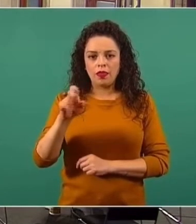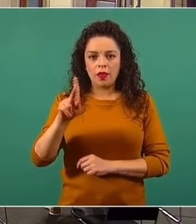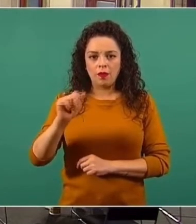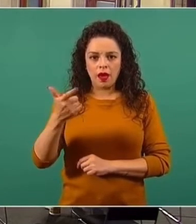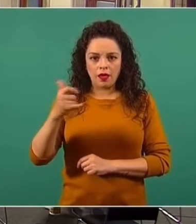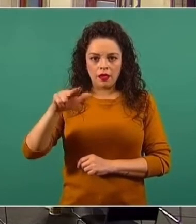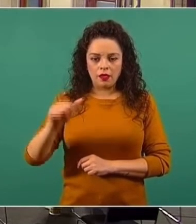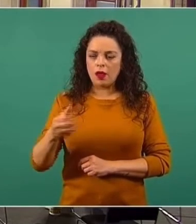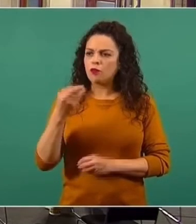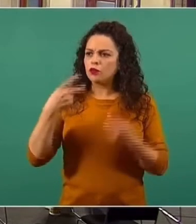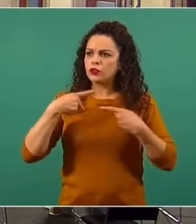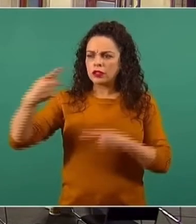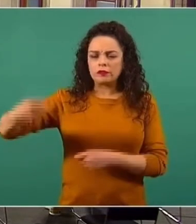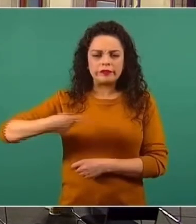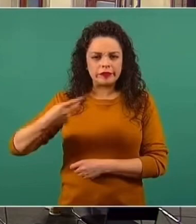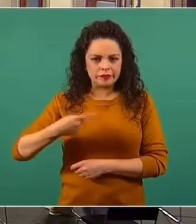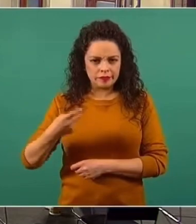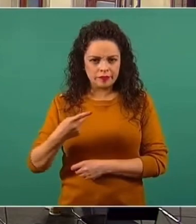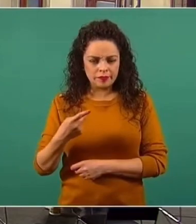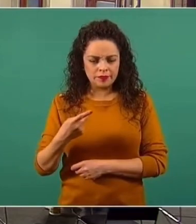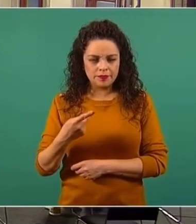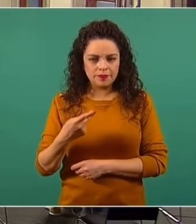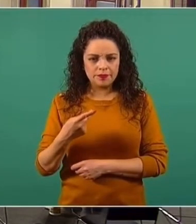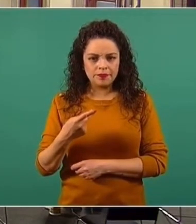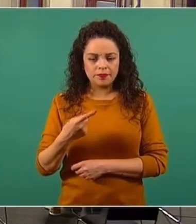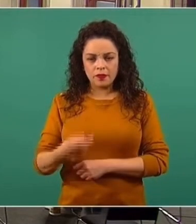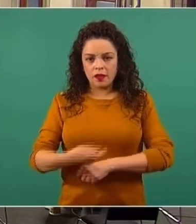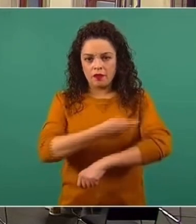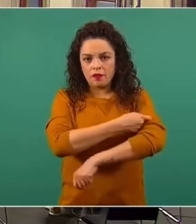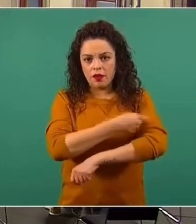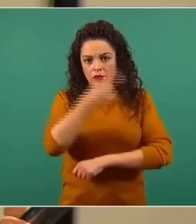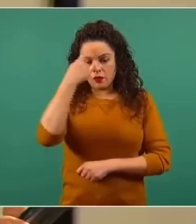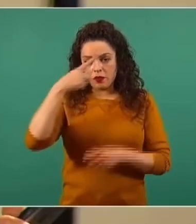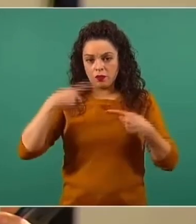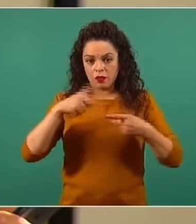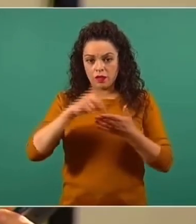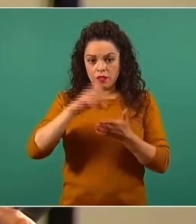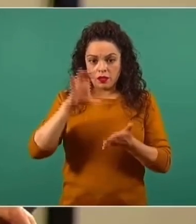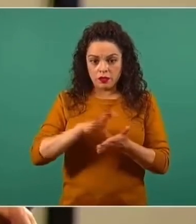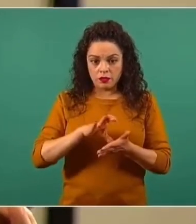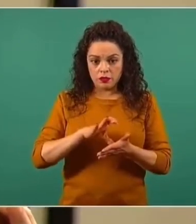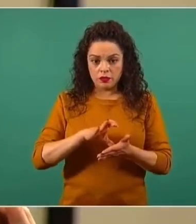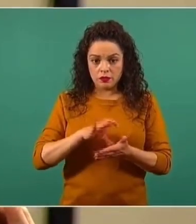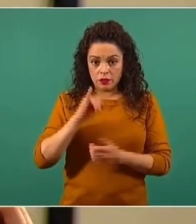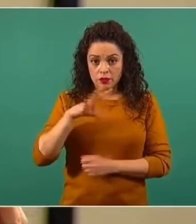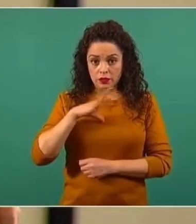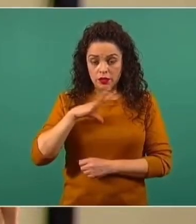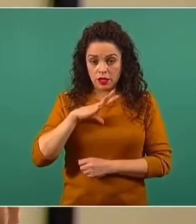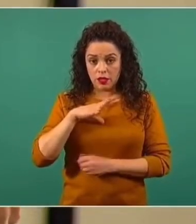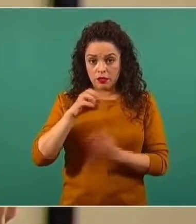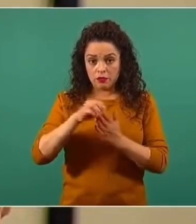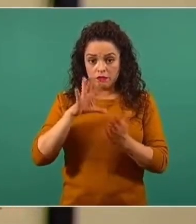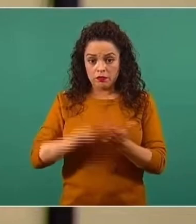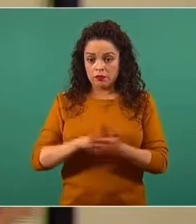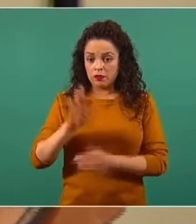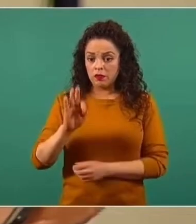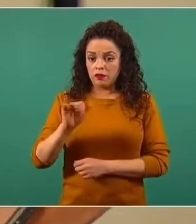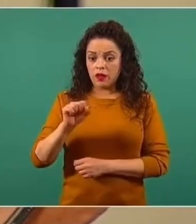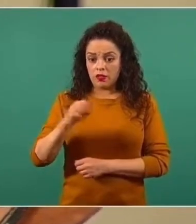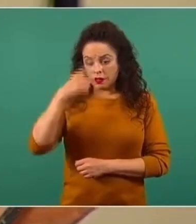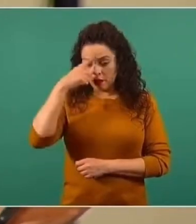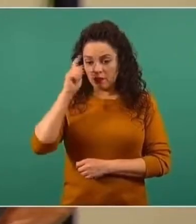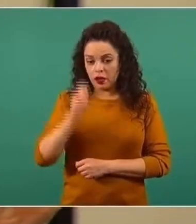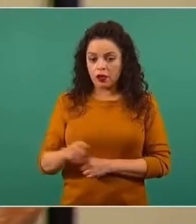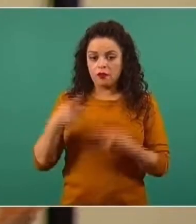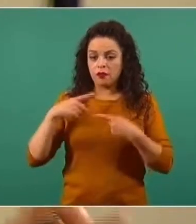público si la vacunación a personas con discapacidad está contemplada ahora en la fase que entra de las personas de 40,